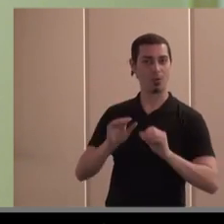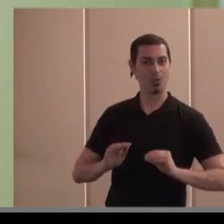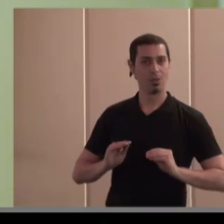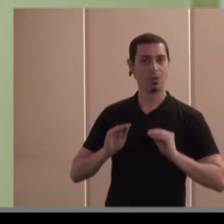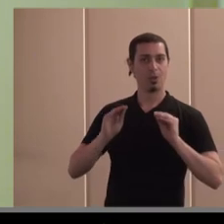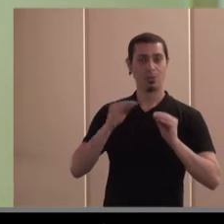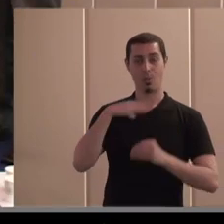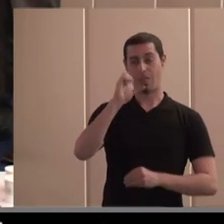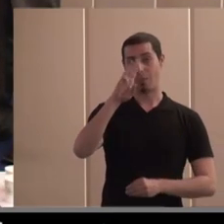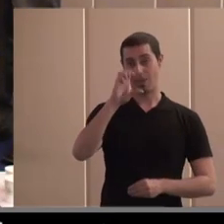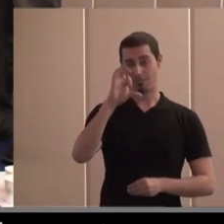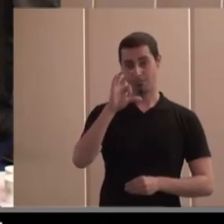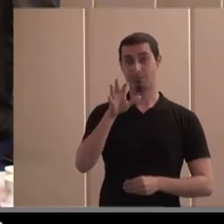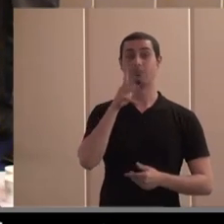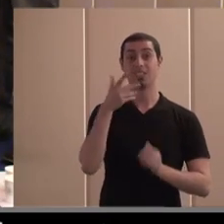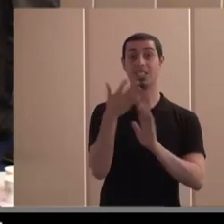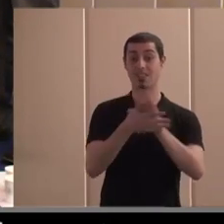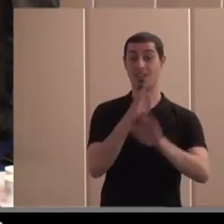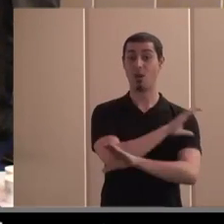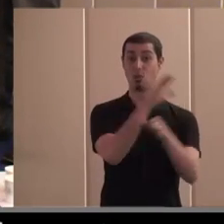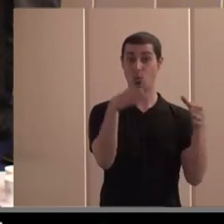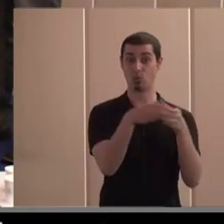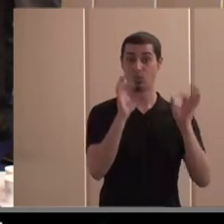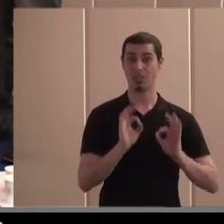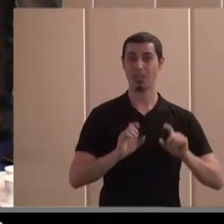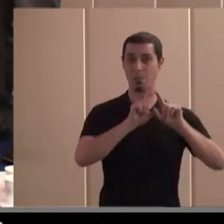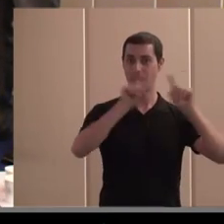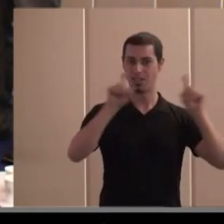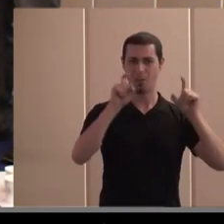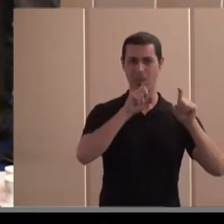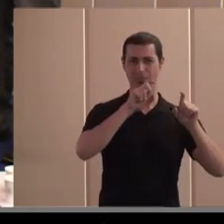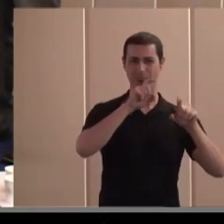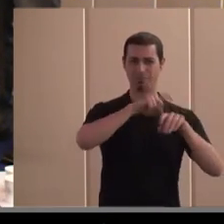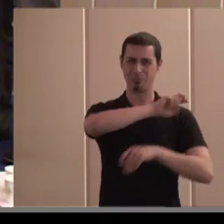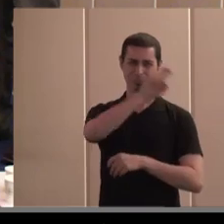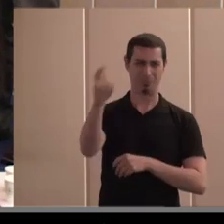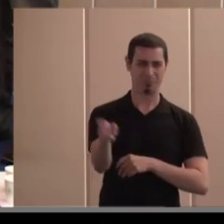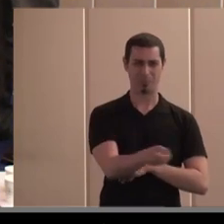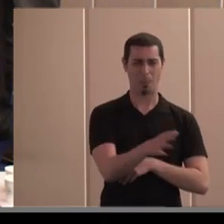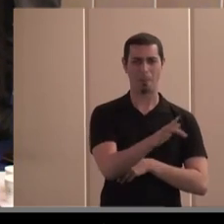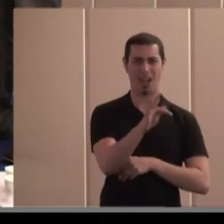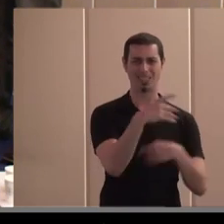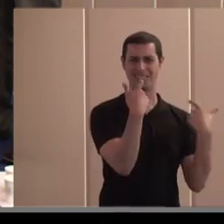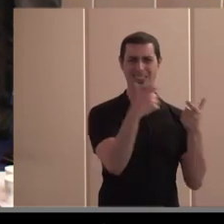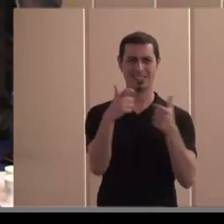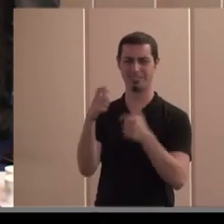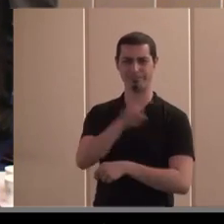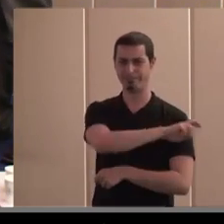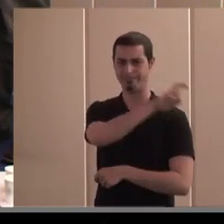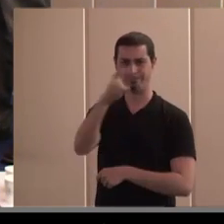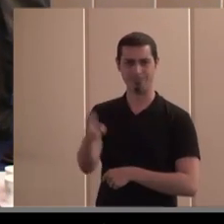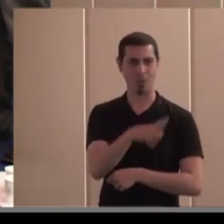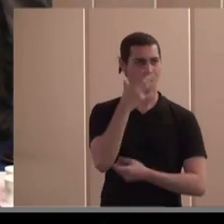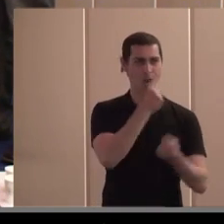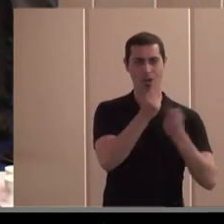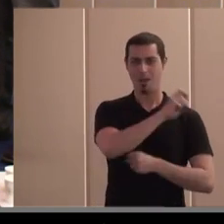CEPES. Por lo tanto, estamos ante un conjunto empresarial que es verdad que es muy diverso, multisectorial, porque actuamos en todos los sectores